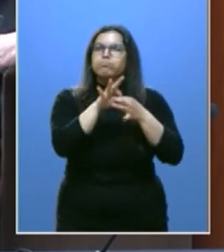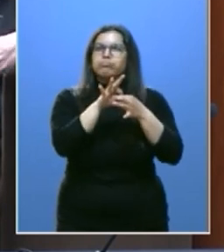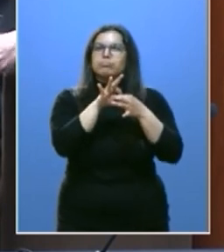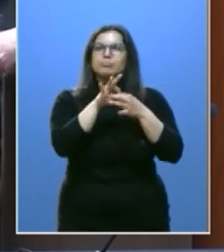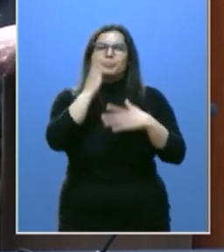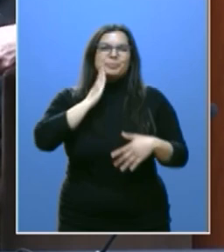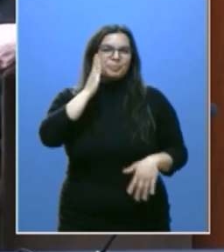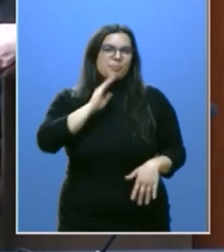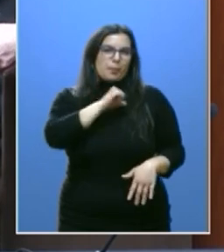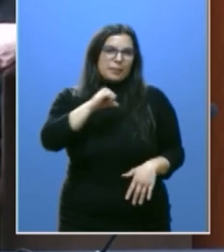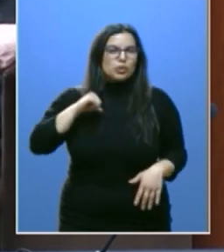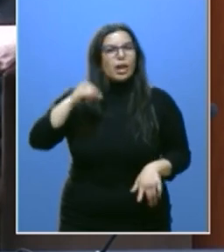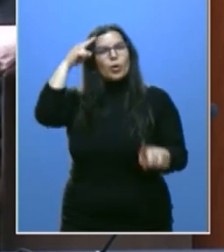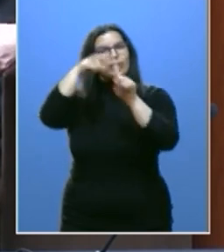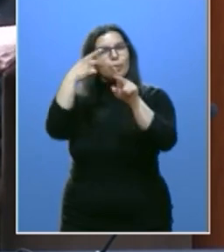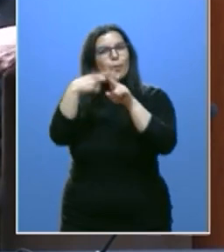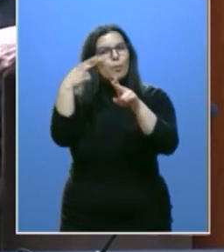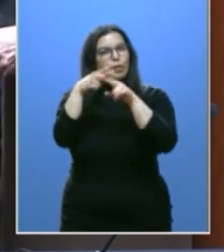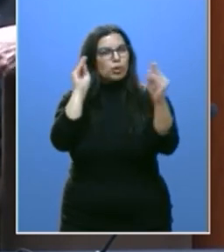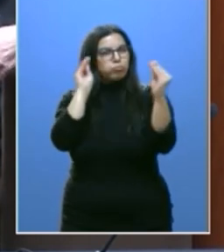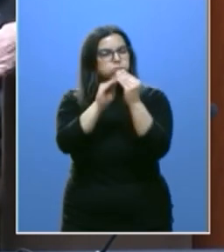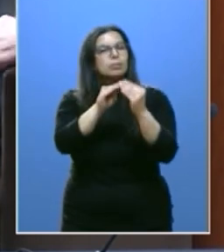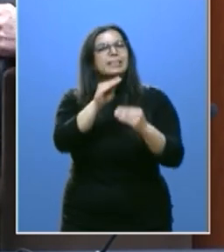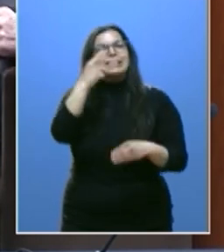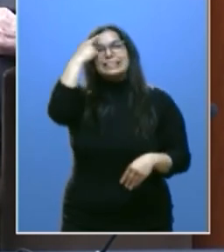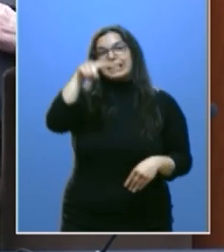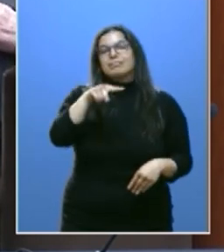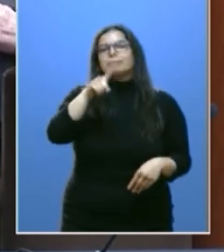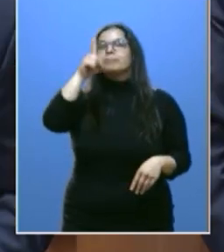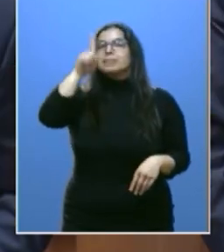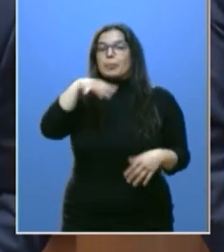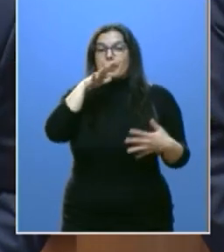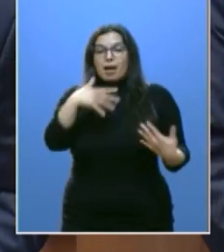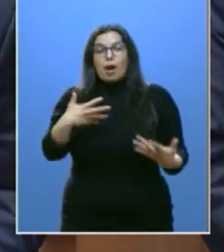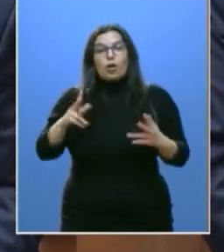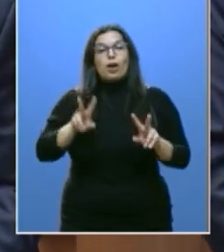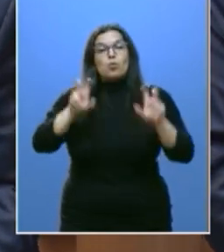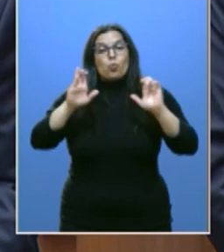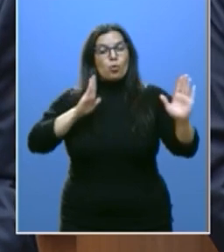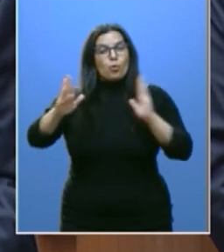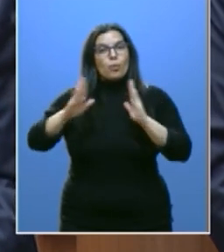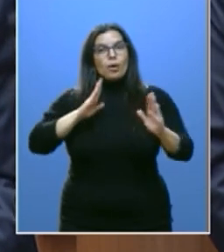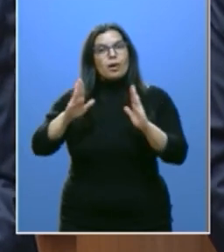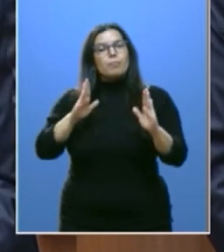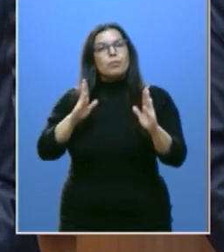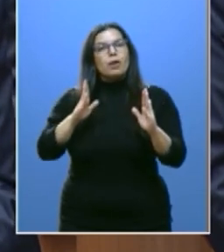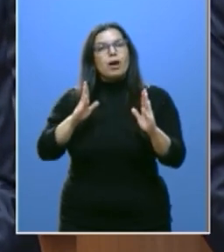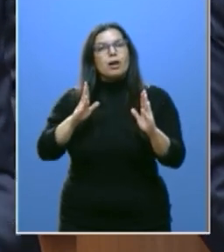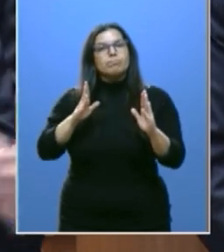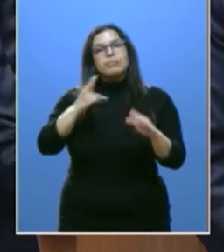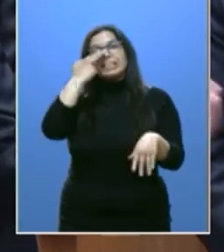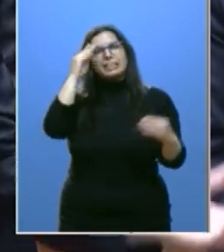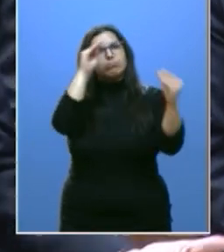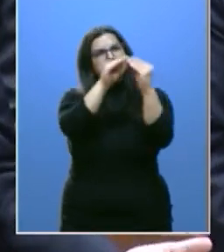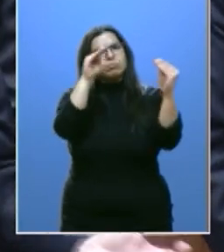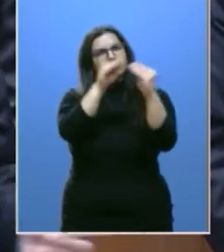personales, objetivos políticos y sé que compartimos en esta nueva andadura intereses